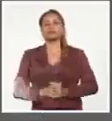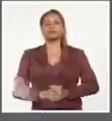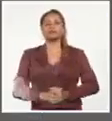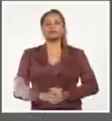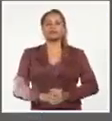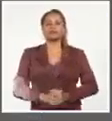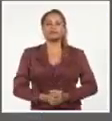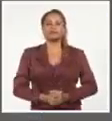Informativo de la Televisión.